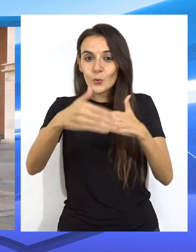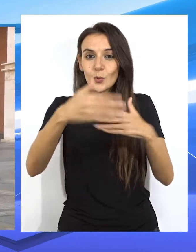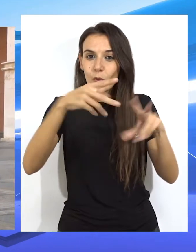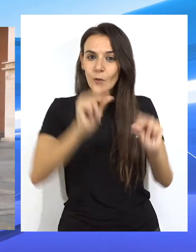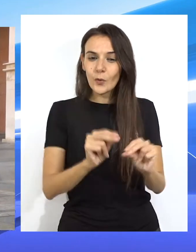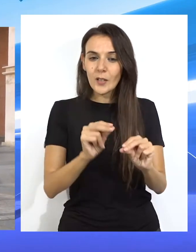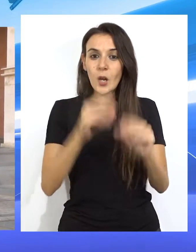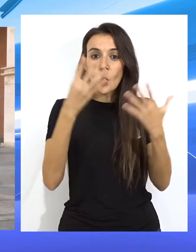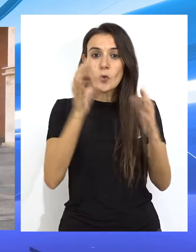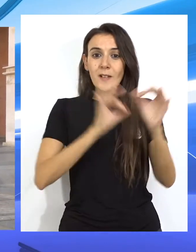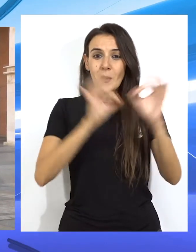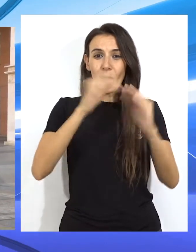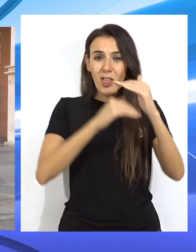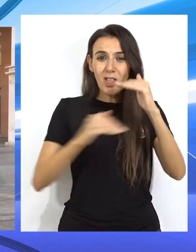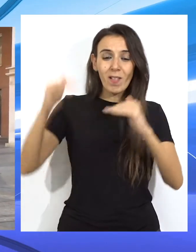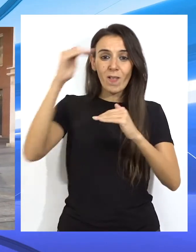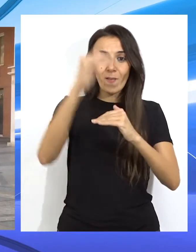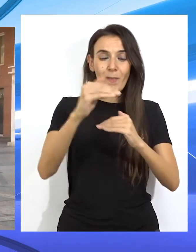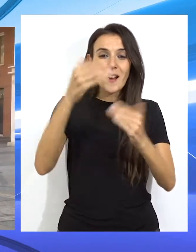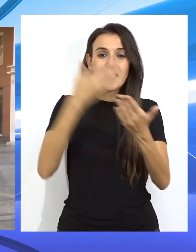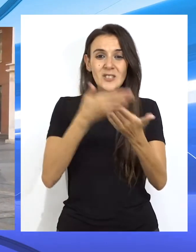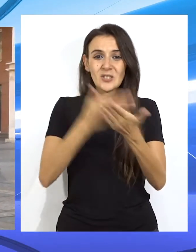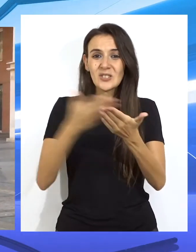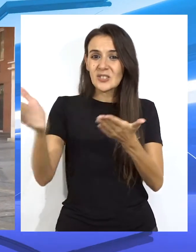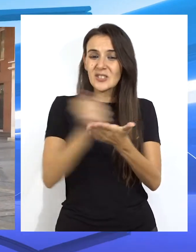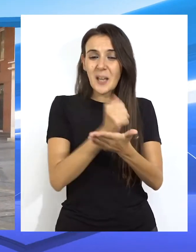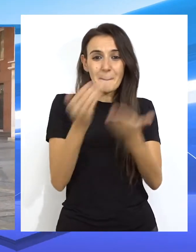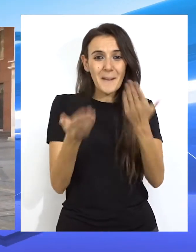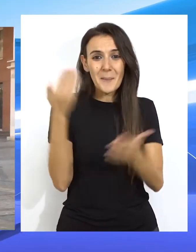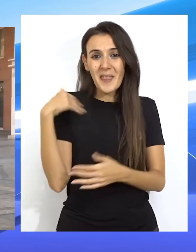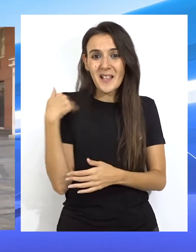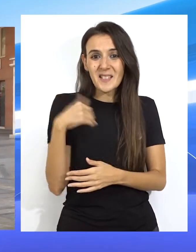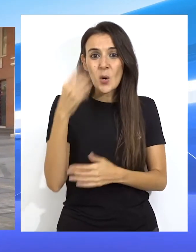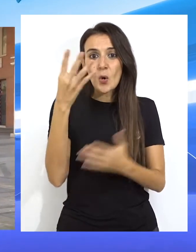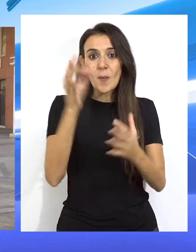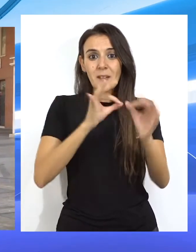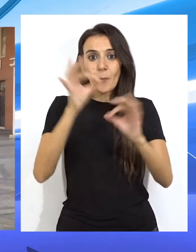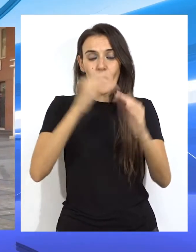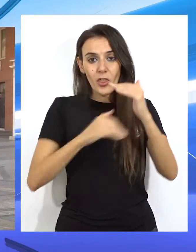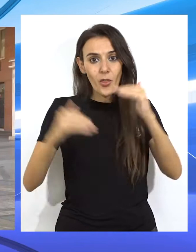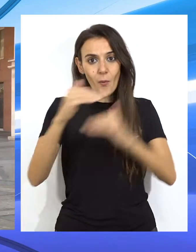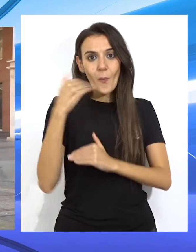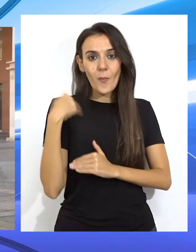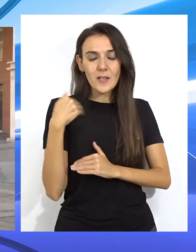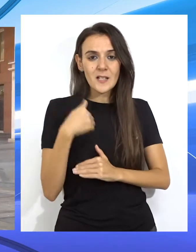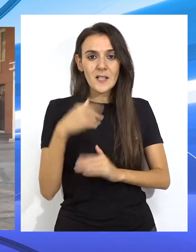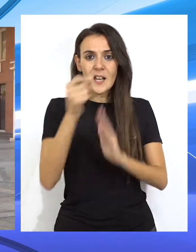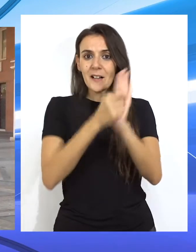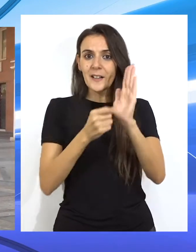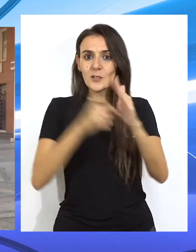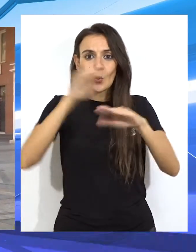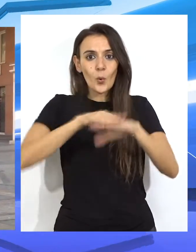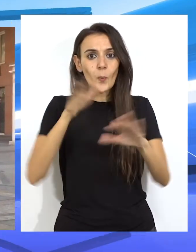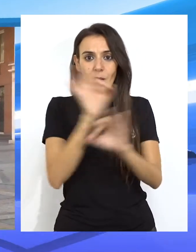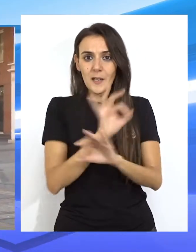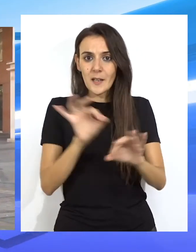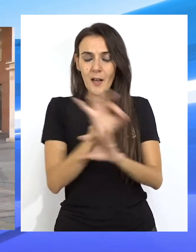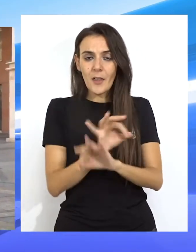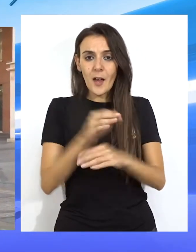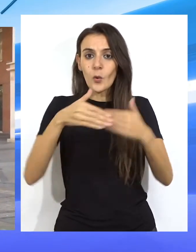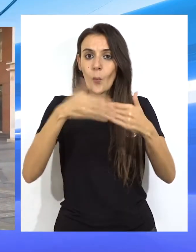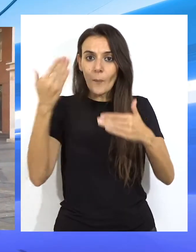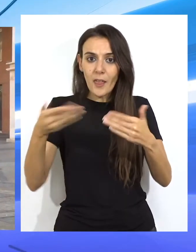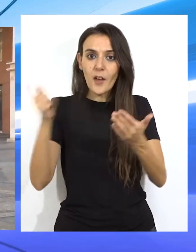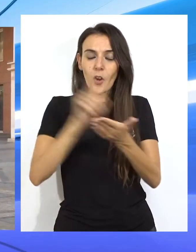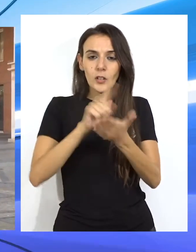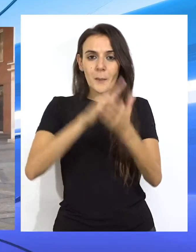más de un 90% de todas las solicitudes ya baremadas, más de un 90% que no cumplen los requisitos, que habría que abrir un